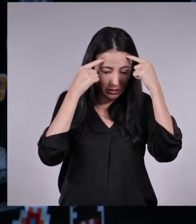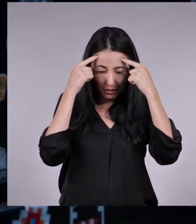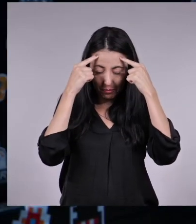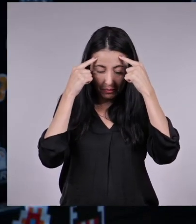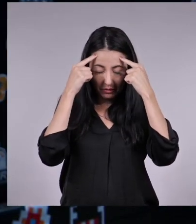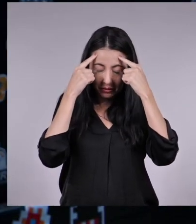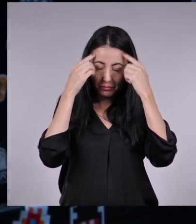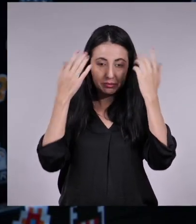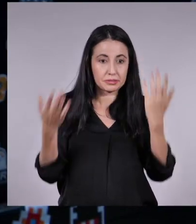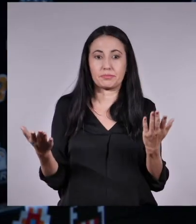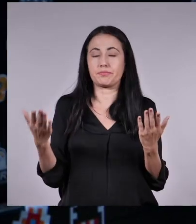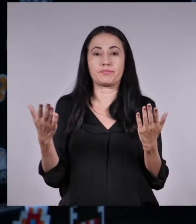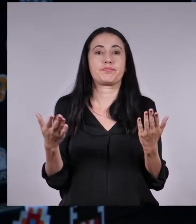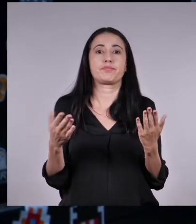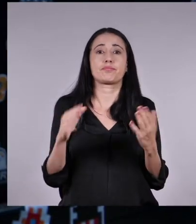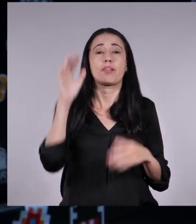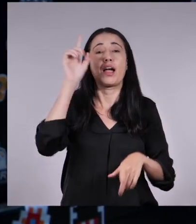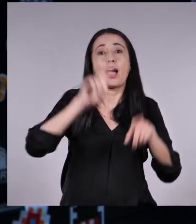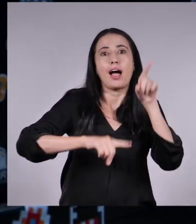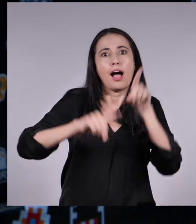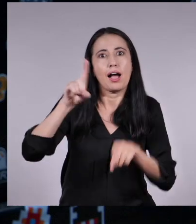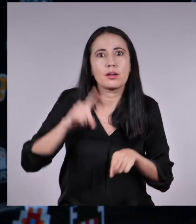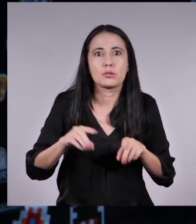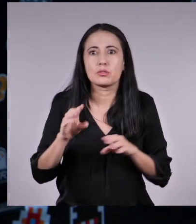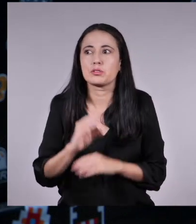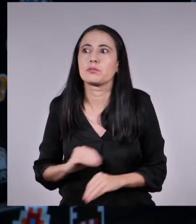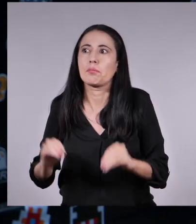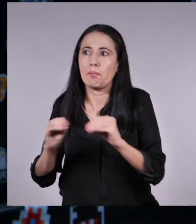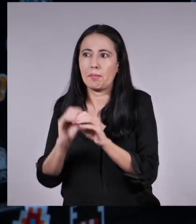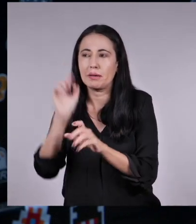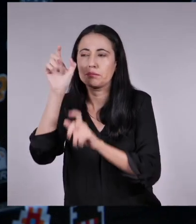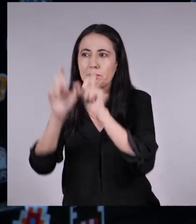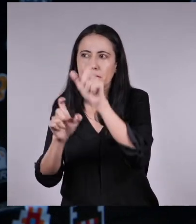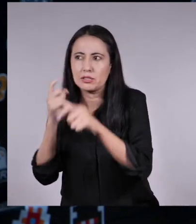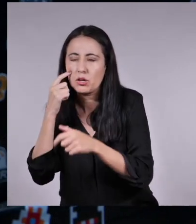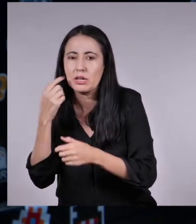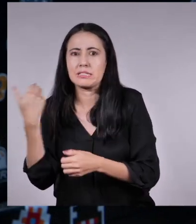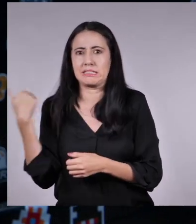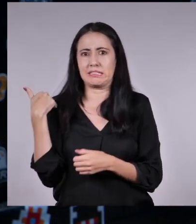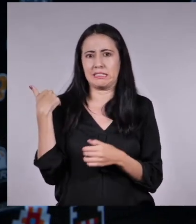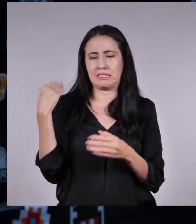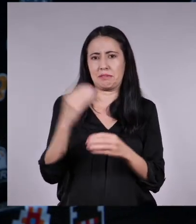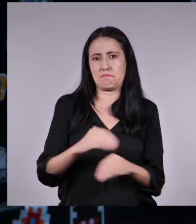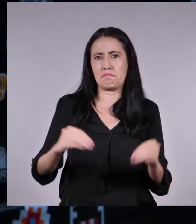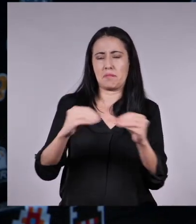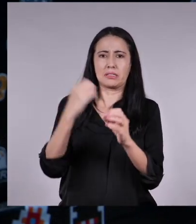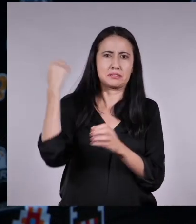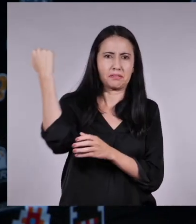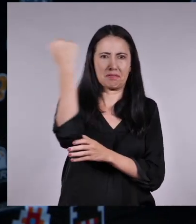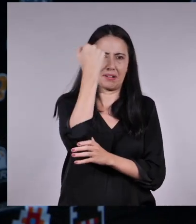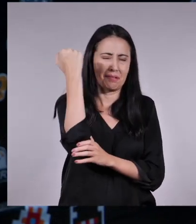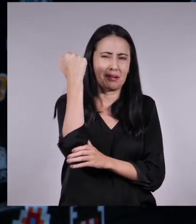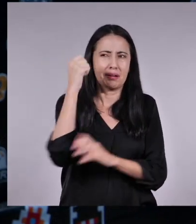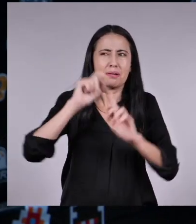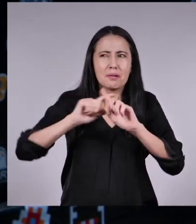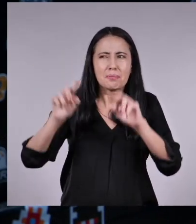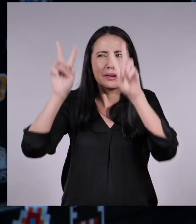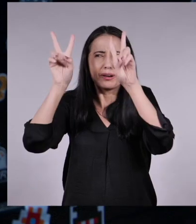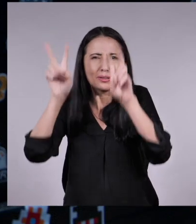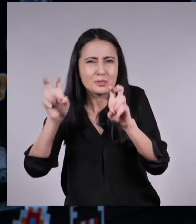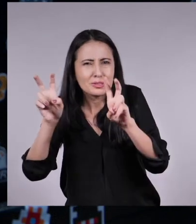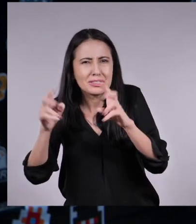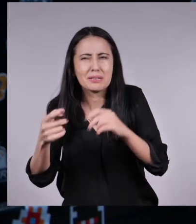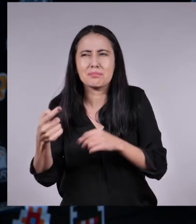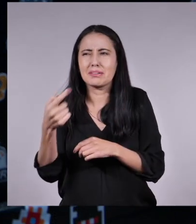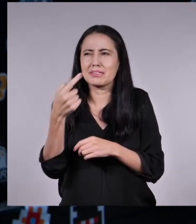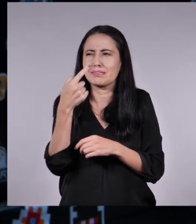Y claro, a algunos se les escucha más que a otros y muchas veces no dicen nada productivo. Es un